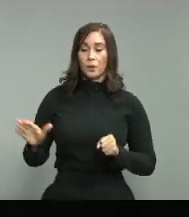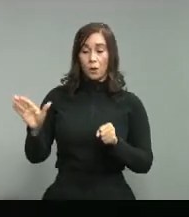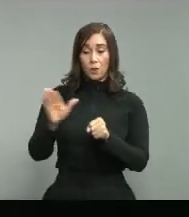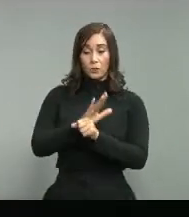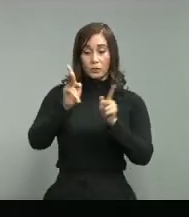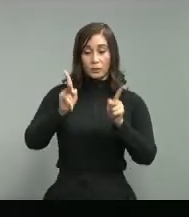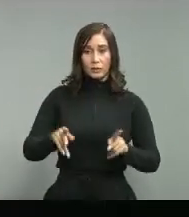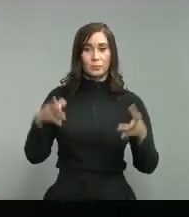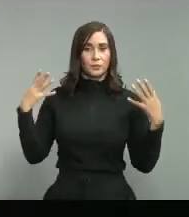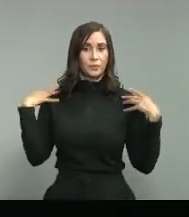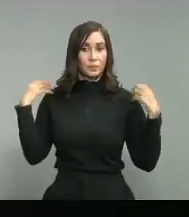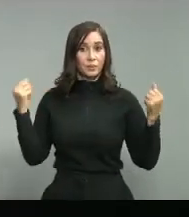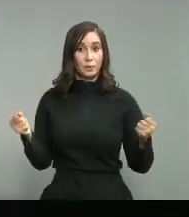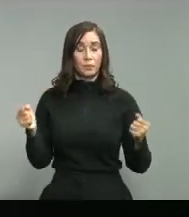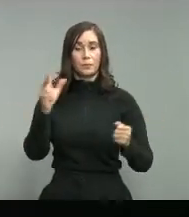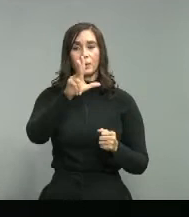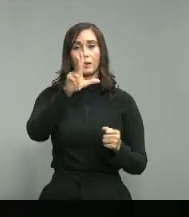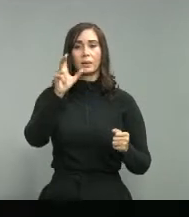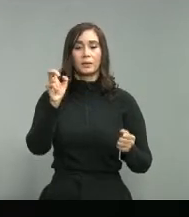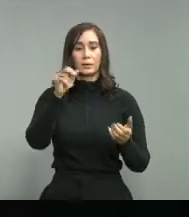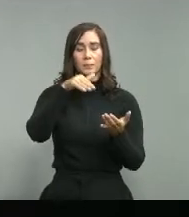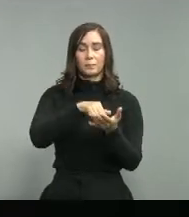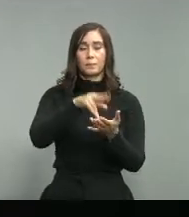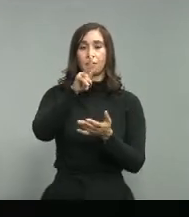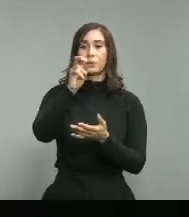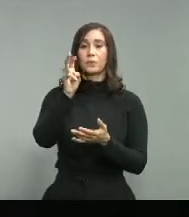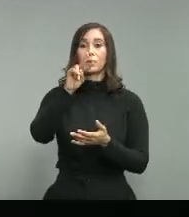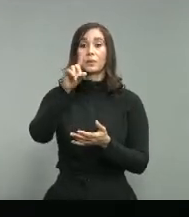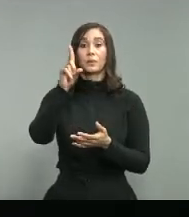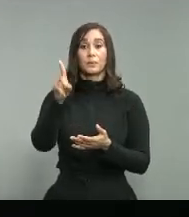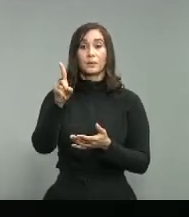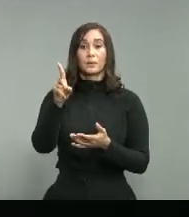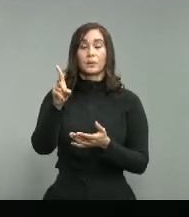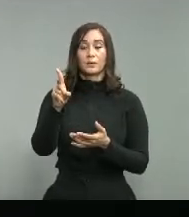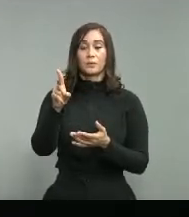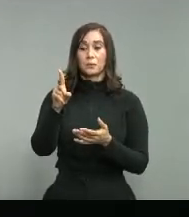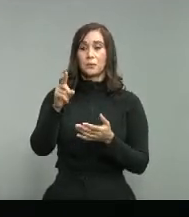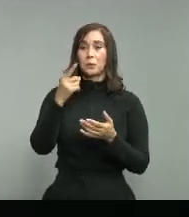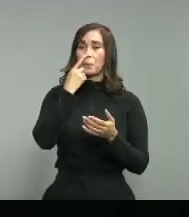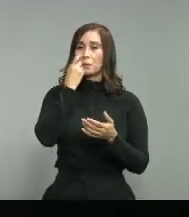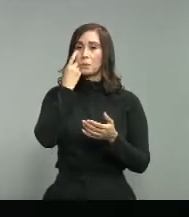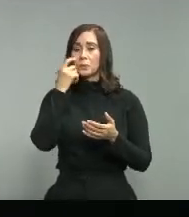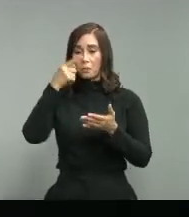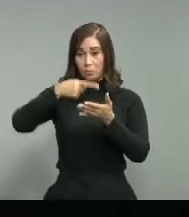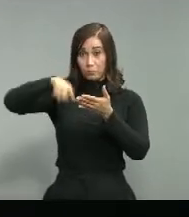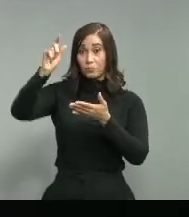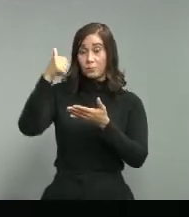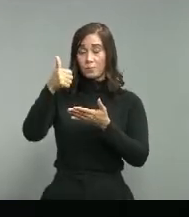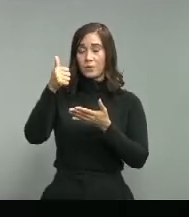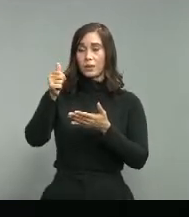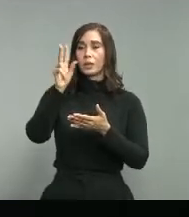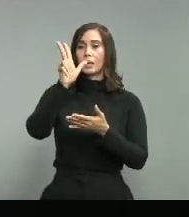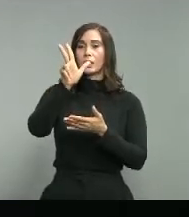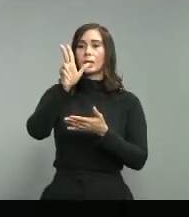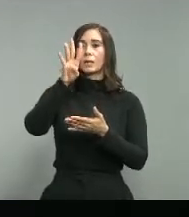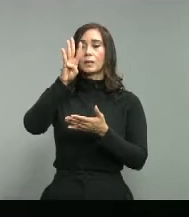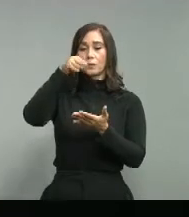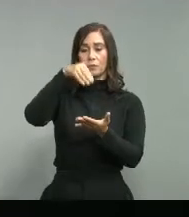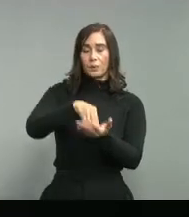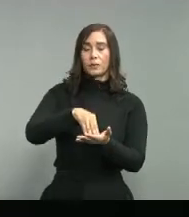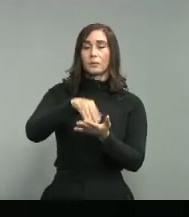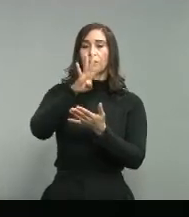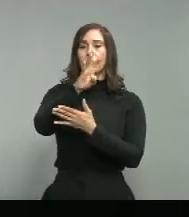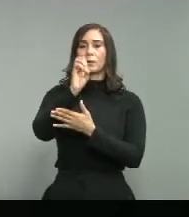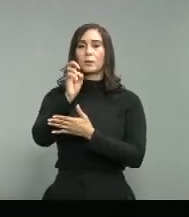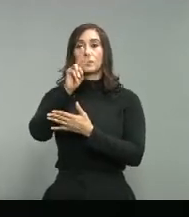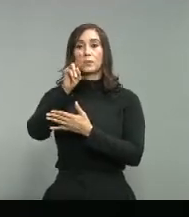recuperados de 3.221 y los descartados por PCR 34.425